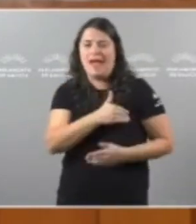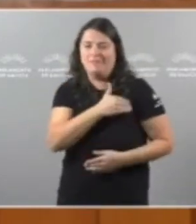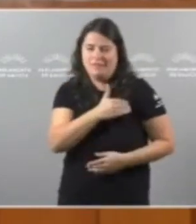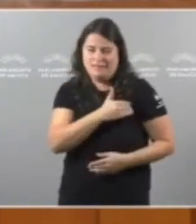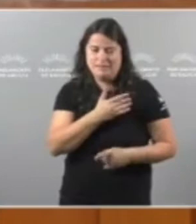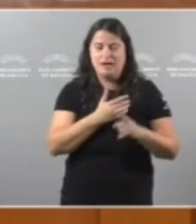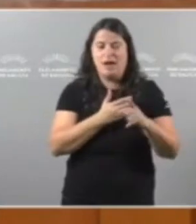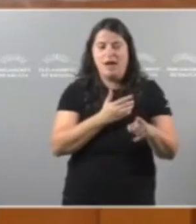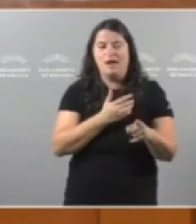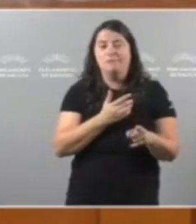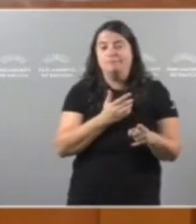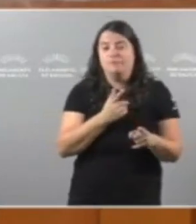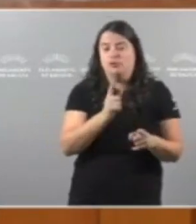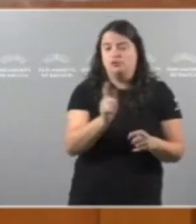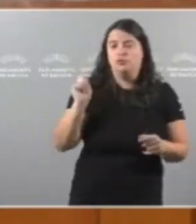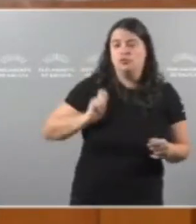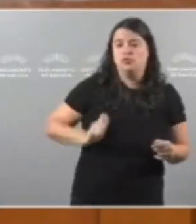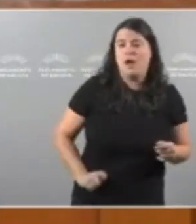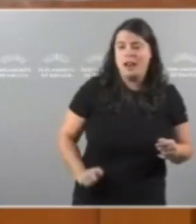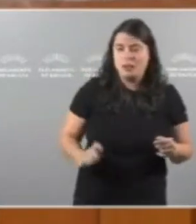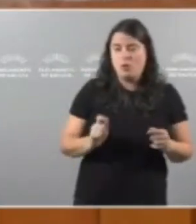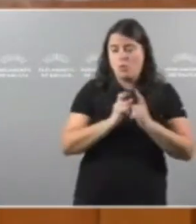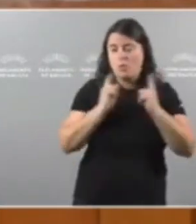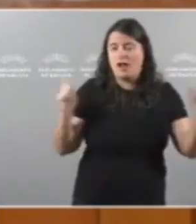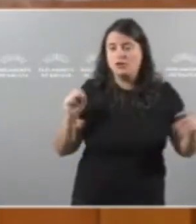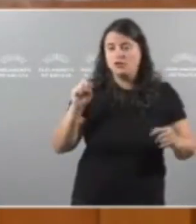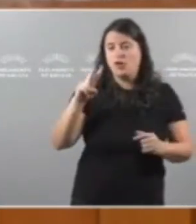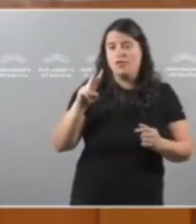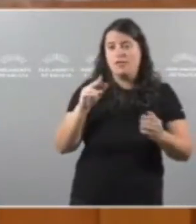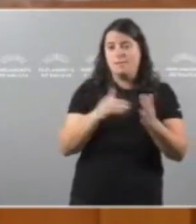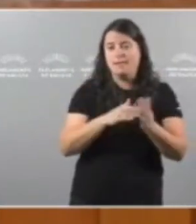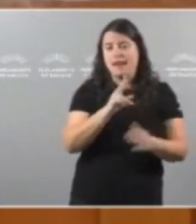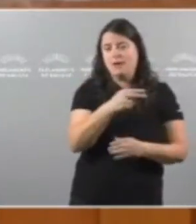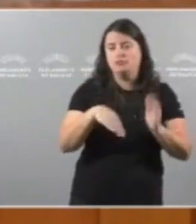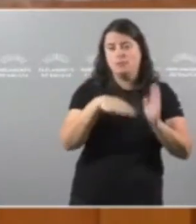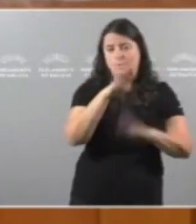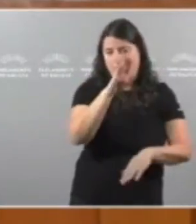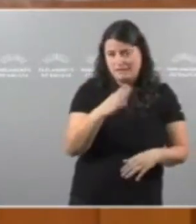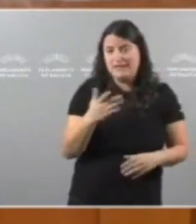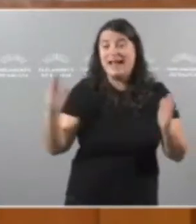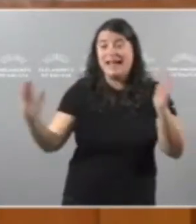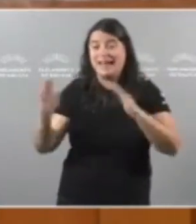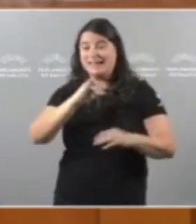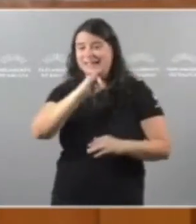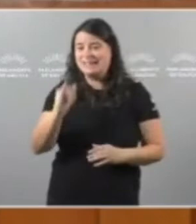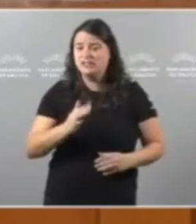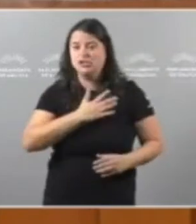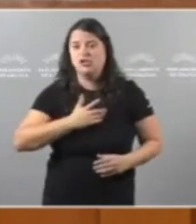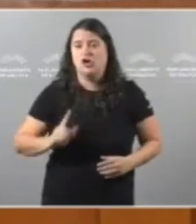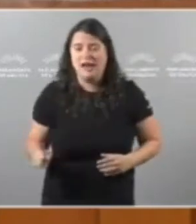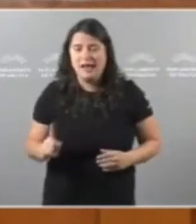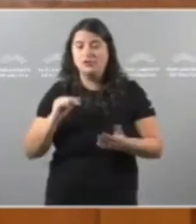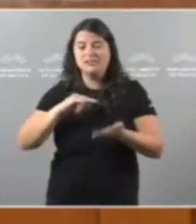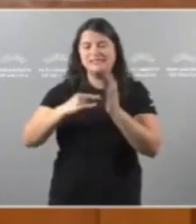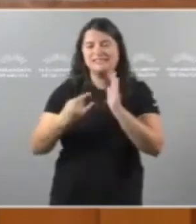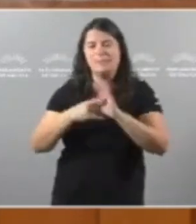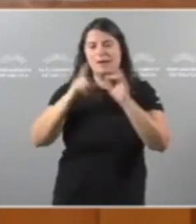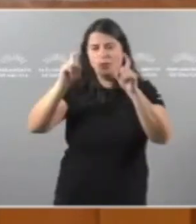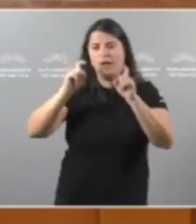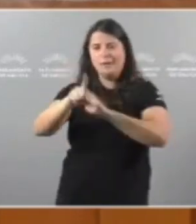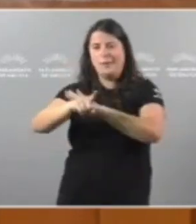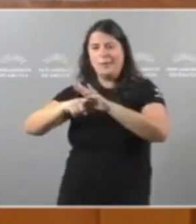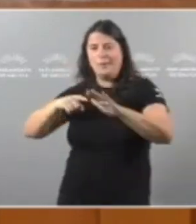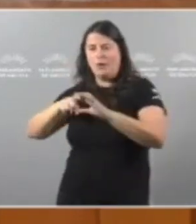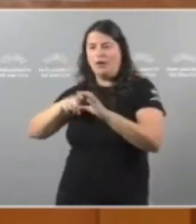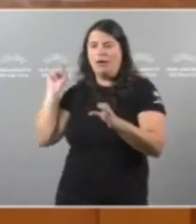cápita Non supere Os 12 mil euros Non queremos Que esta crise Deixe atrás No sistema educativo A ningún